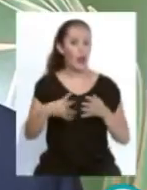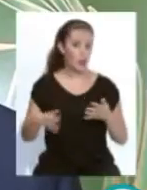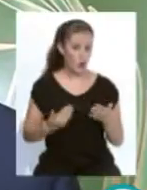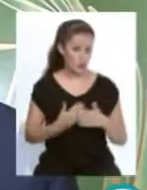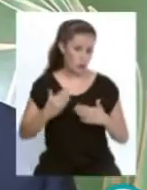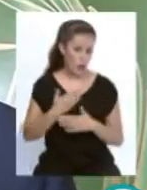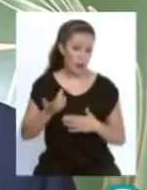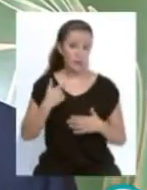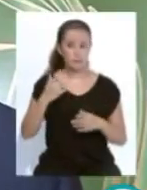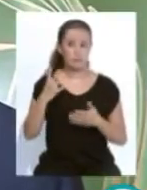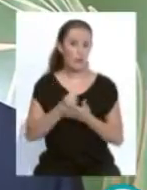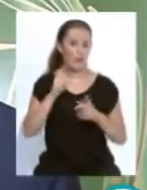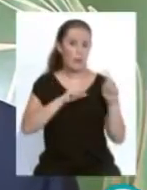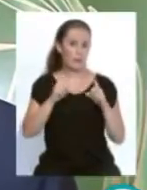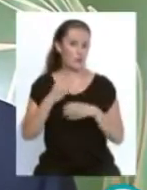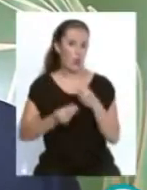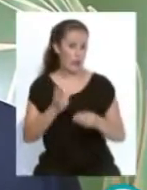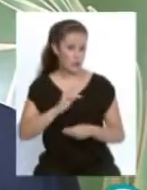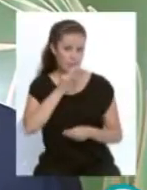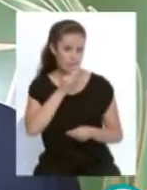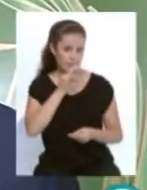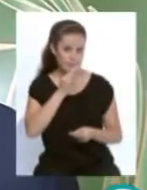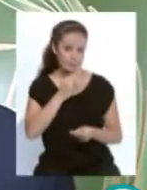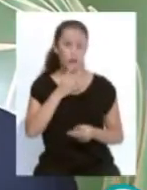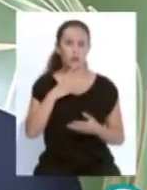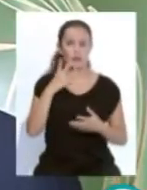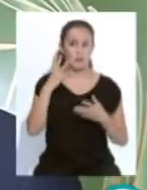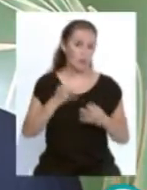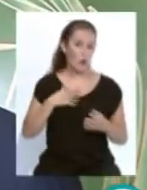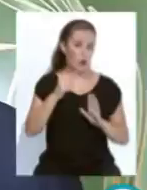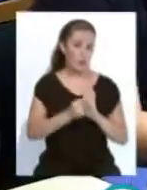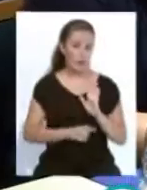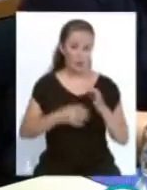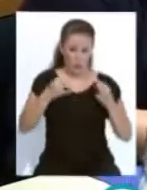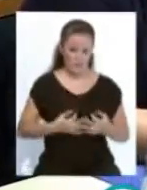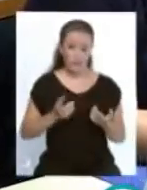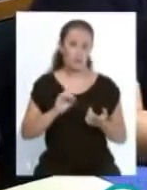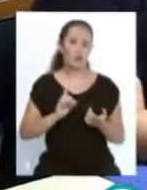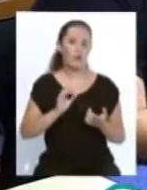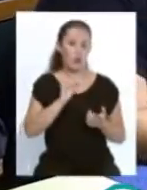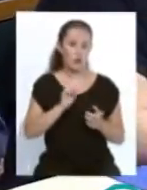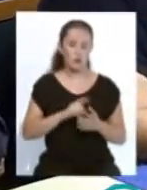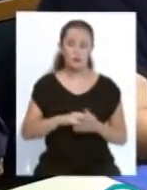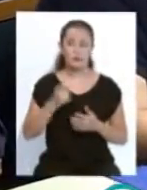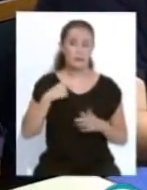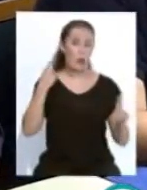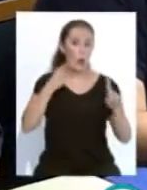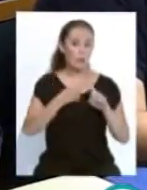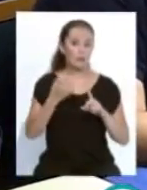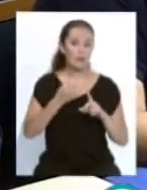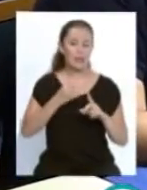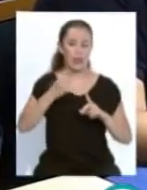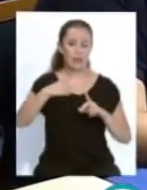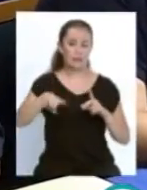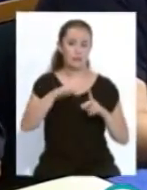todo el mundo todavía lo ha hecho o no todo el mundo está ahora mismo con un método que vaya a ser el definitivo. Esta iniciativa tiene por objeto hacer posible que